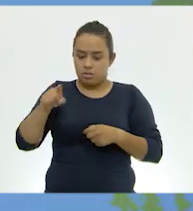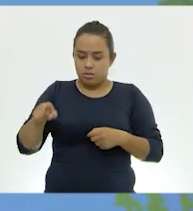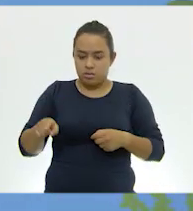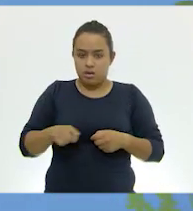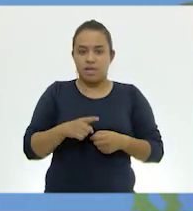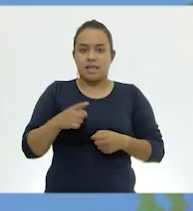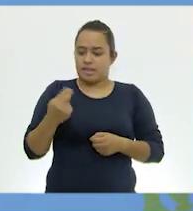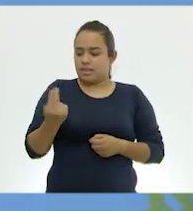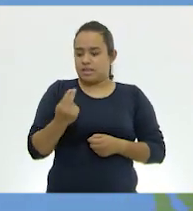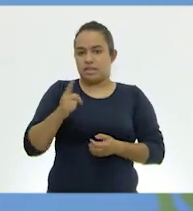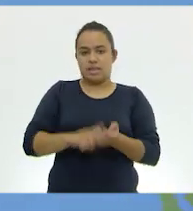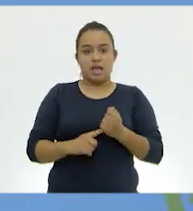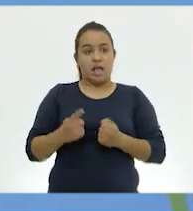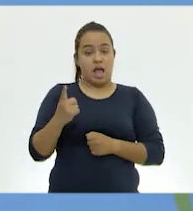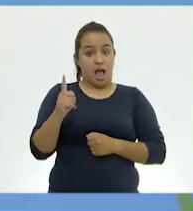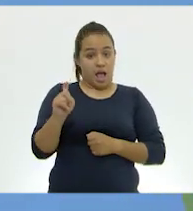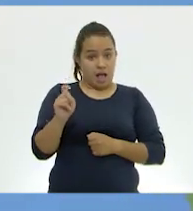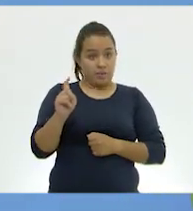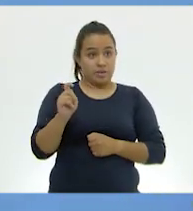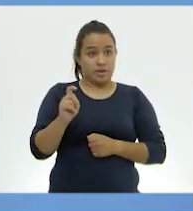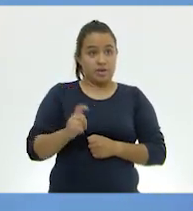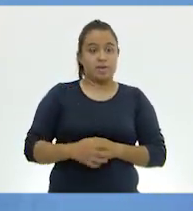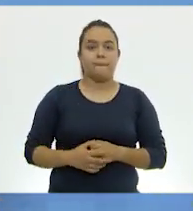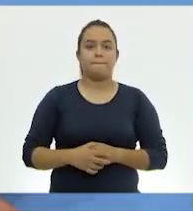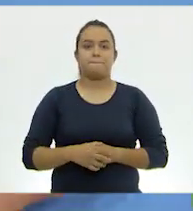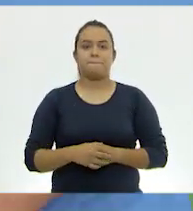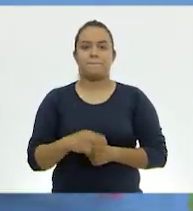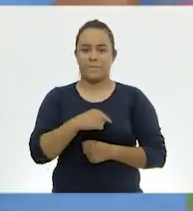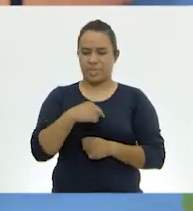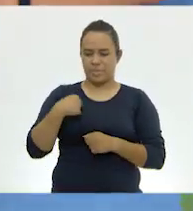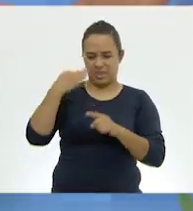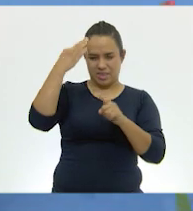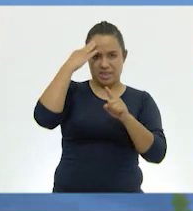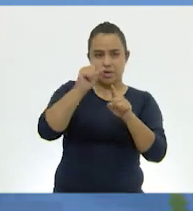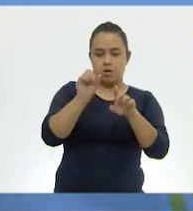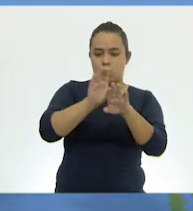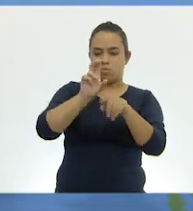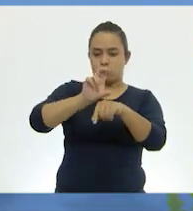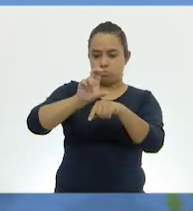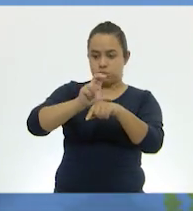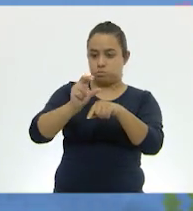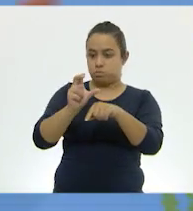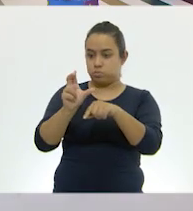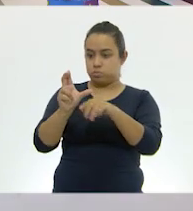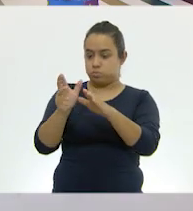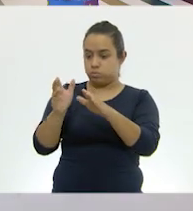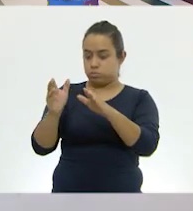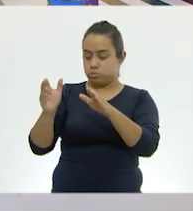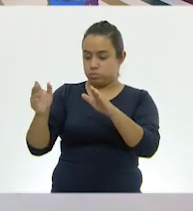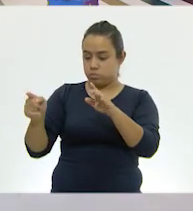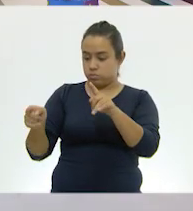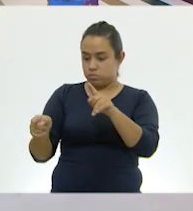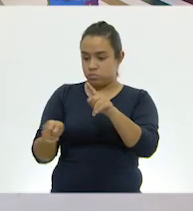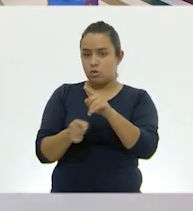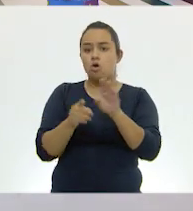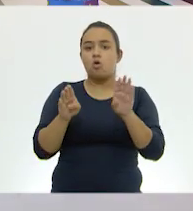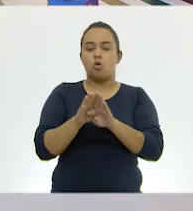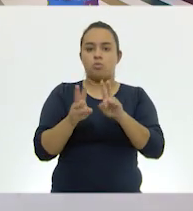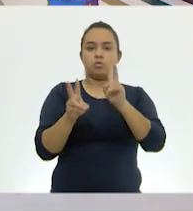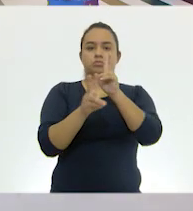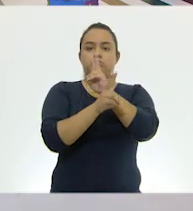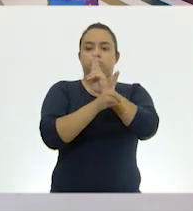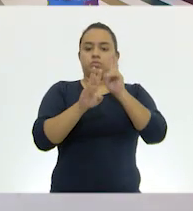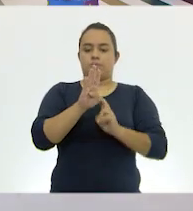que haya agua. Entonces, cuando estamos en estas etapas de su crecimiento, respiran por medio de branquias,